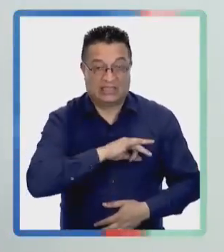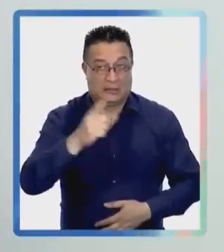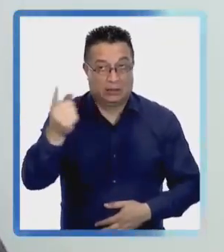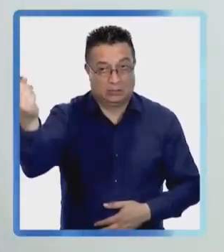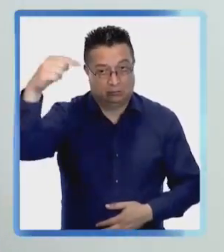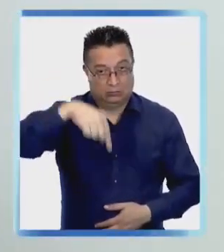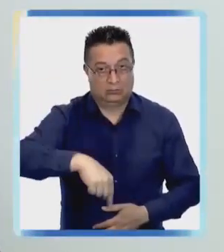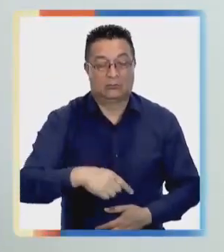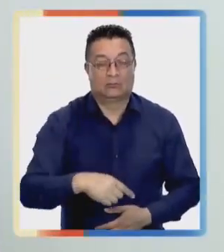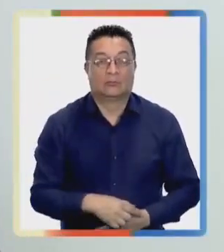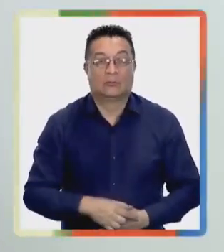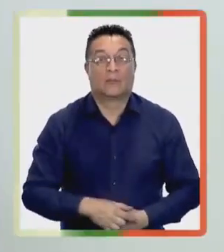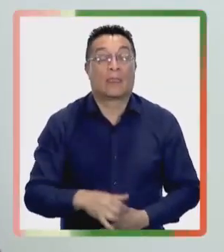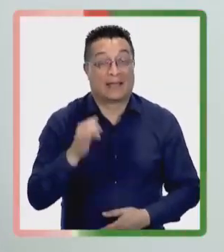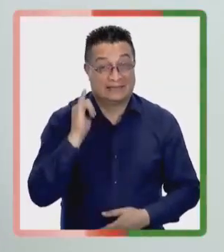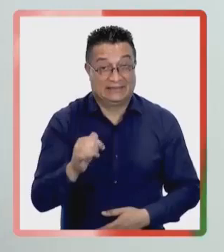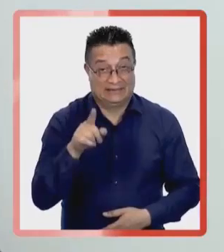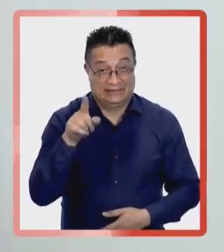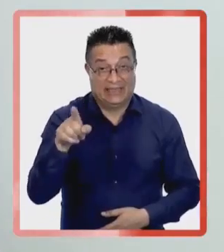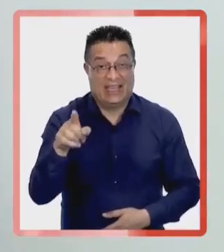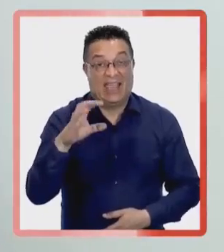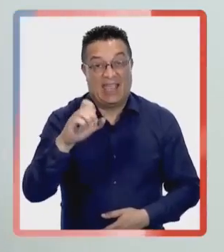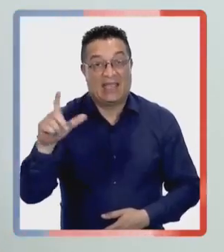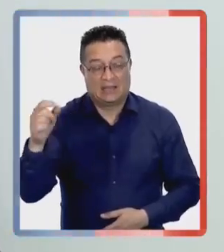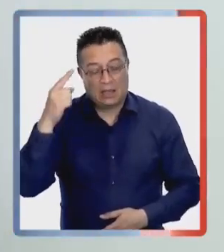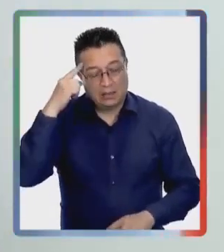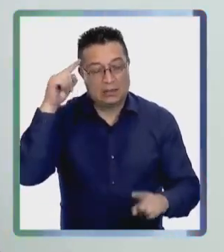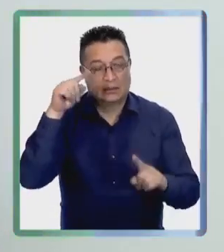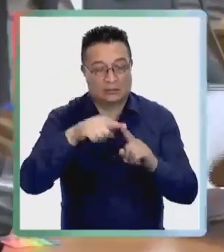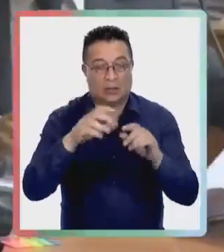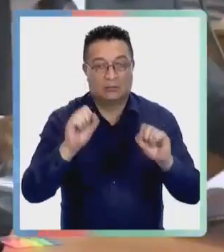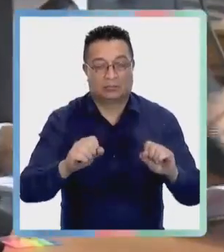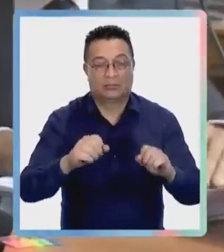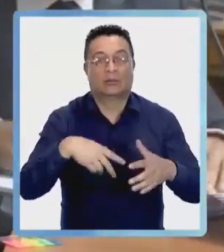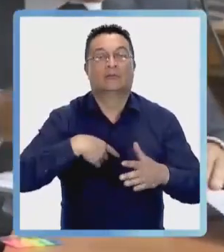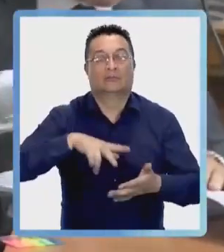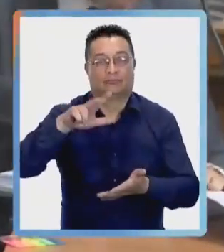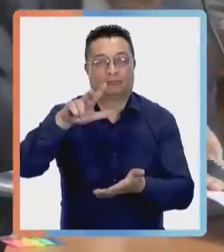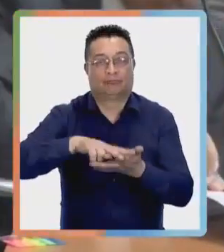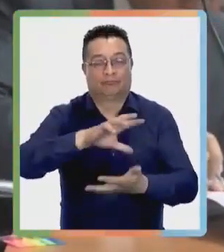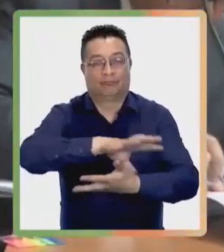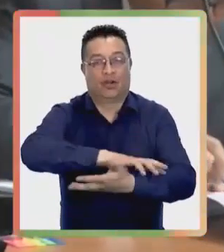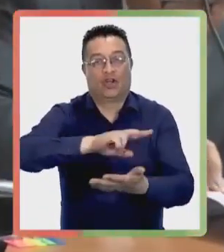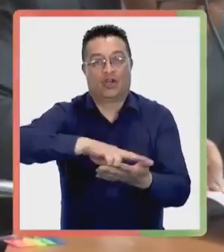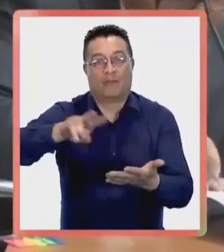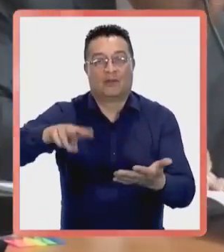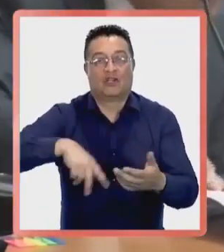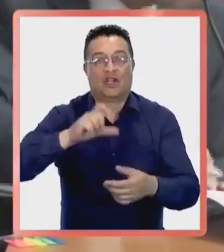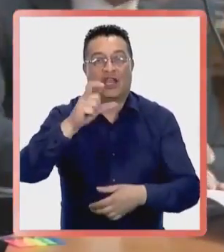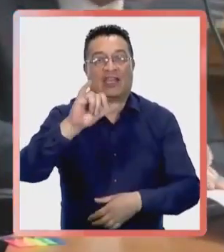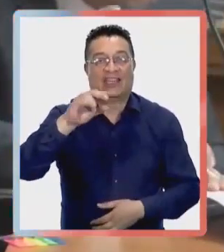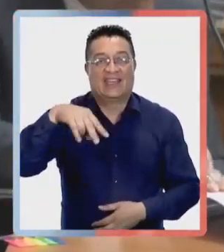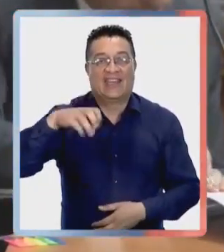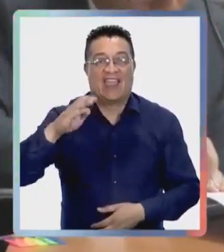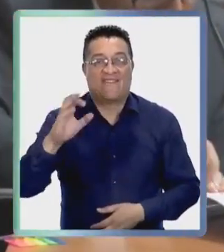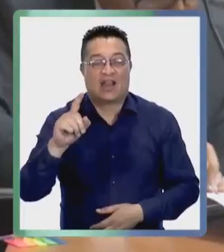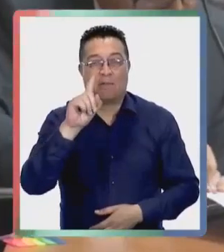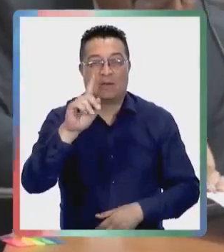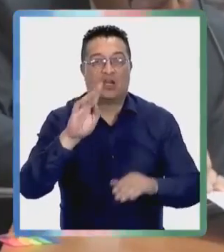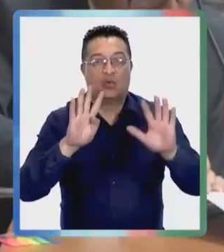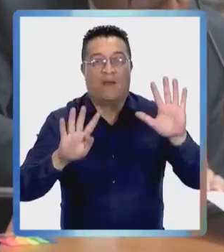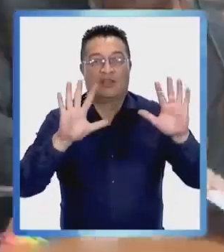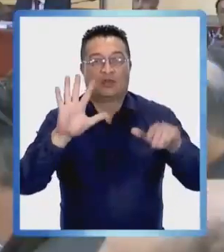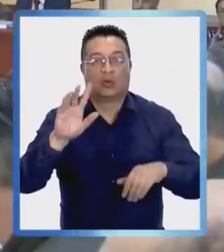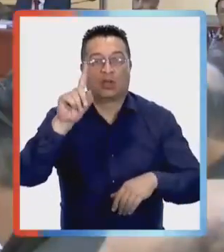parte por hacer que la justicia se cumpla en nuestro país. Sí, ella va a buscar que se aplique la